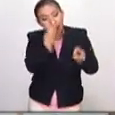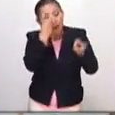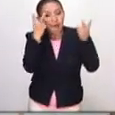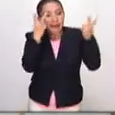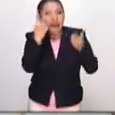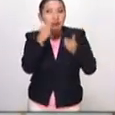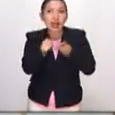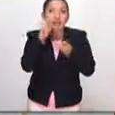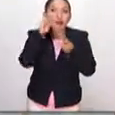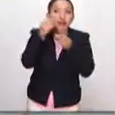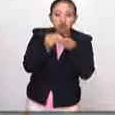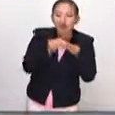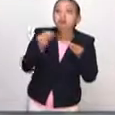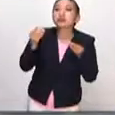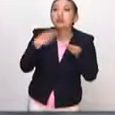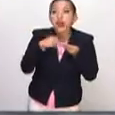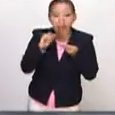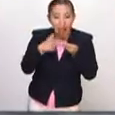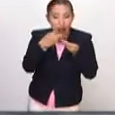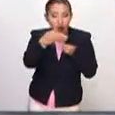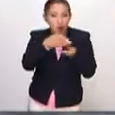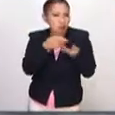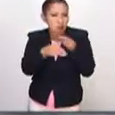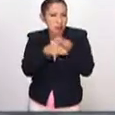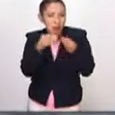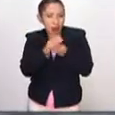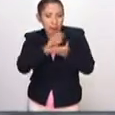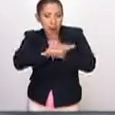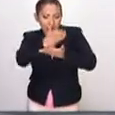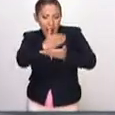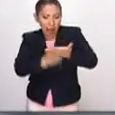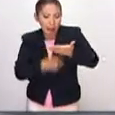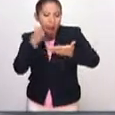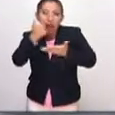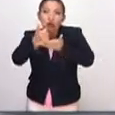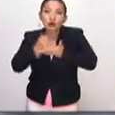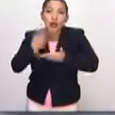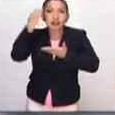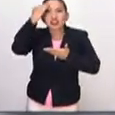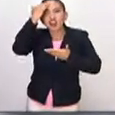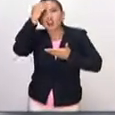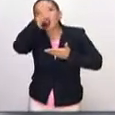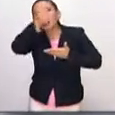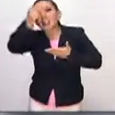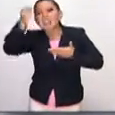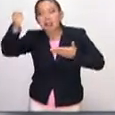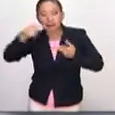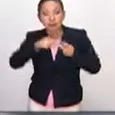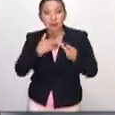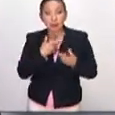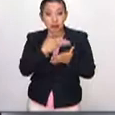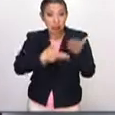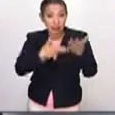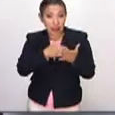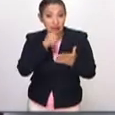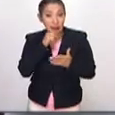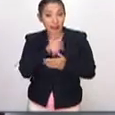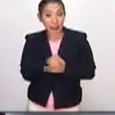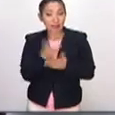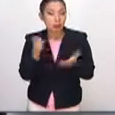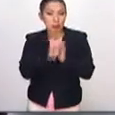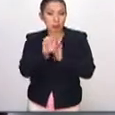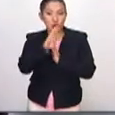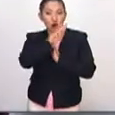puede venir y visitar el museo con algún elemento, una hoja que pueda ayudarle al recorrido. Tenemos talleres y